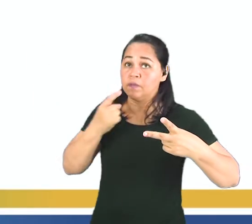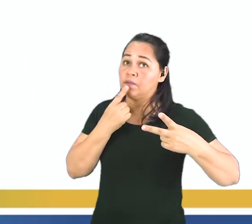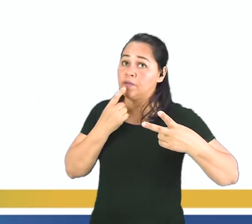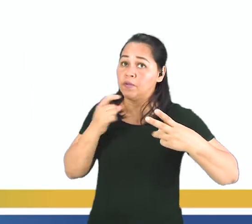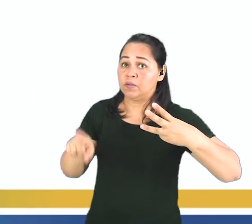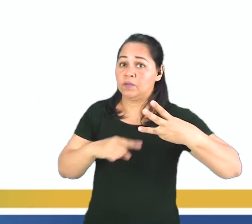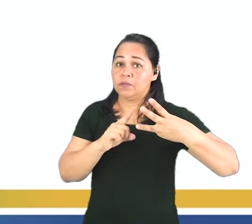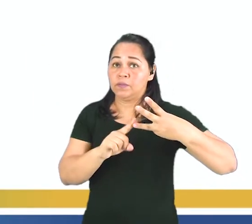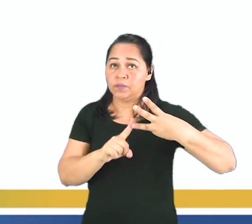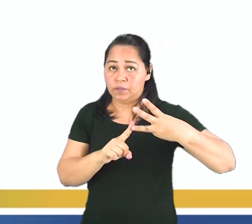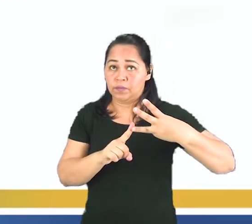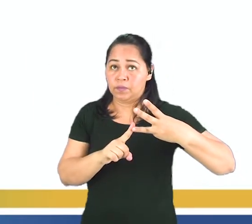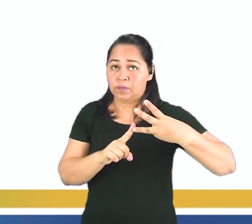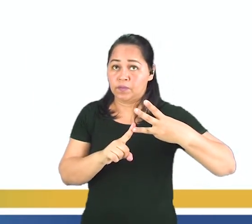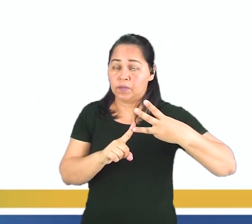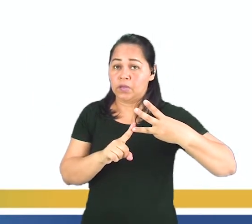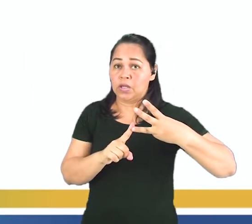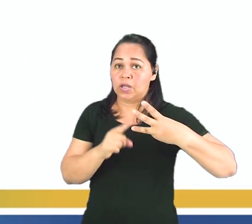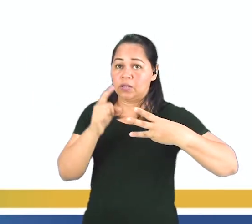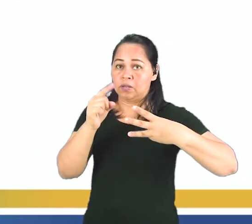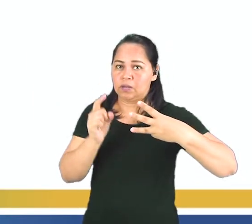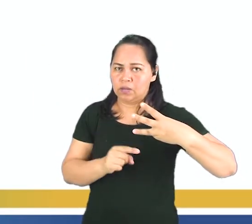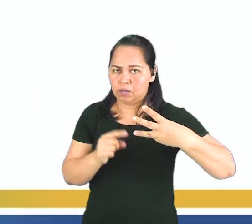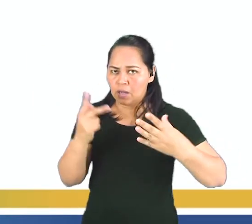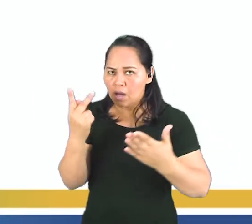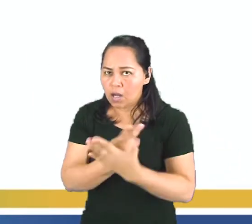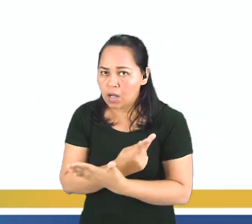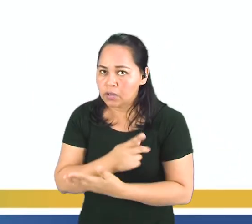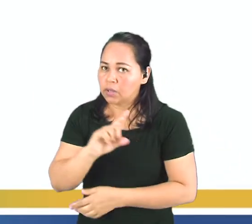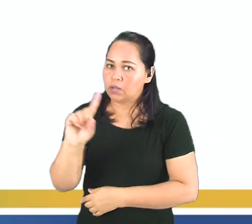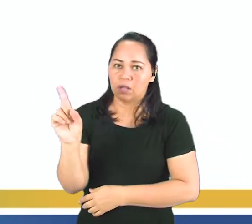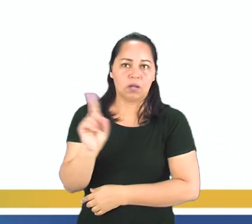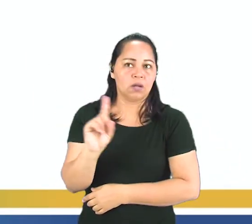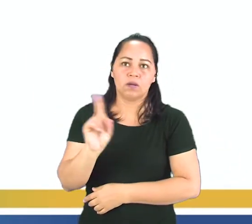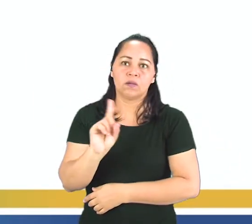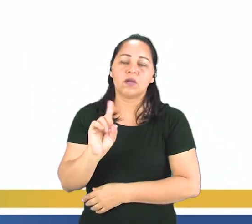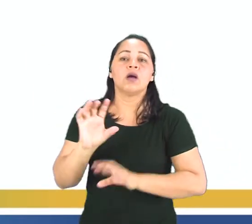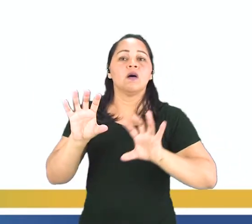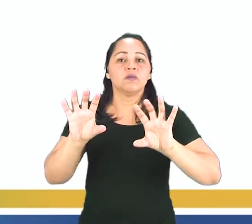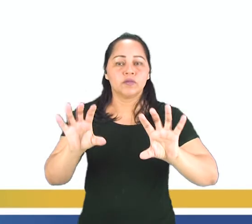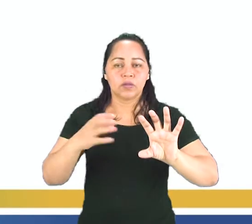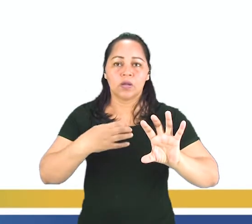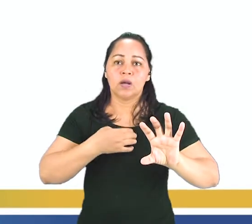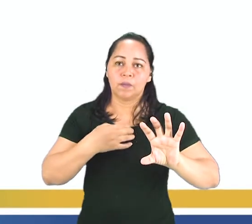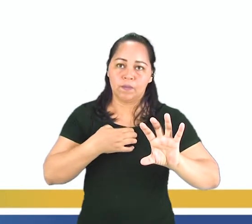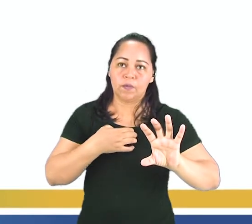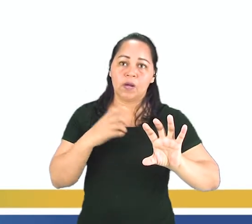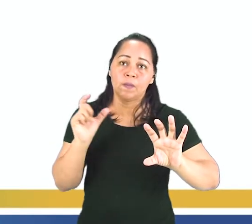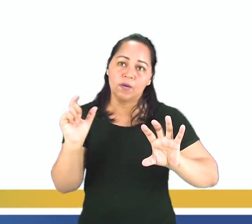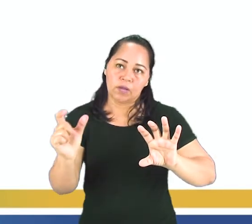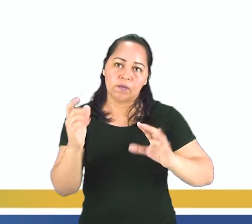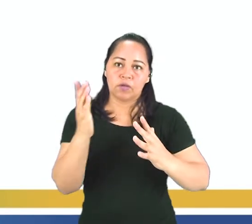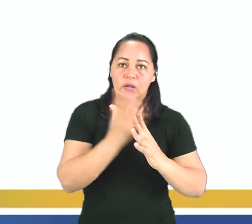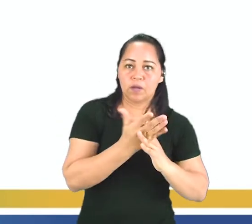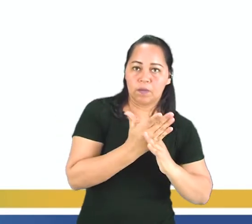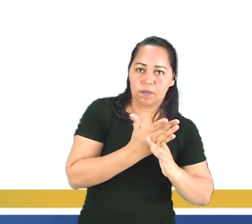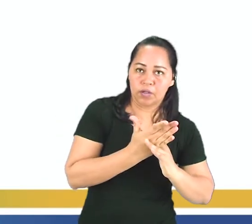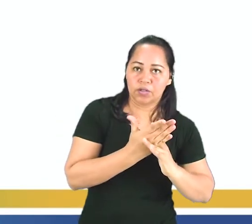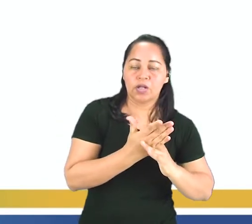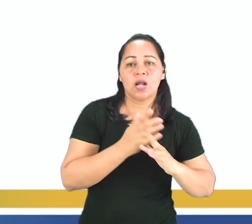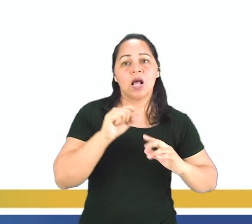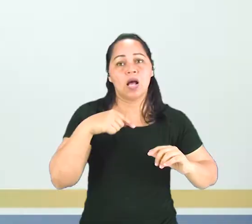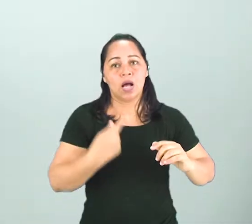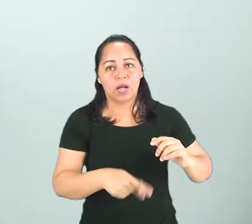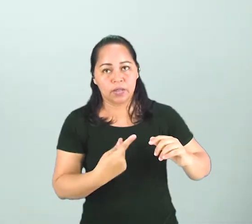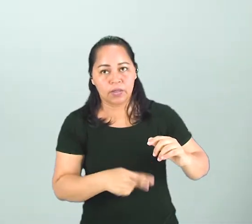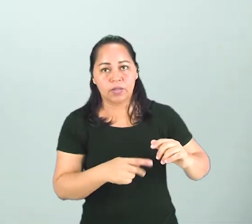heladera. ¿Quiere decir que está errado? No, pessoal, no quiere decir que está errado. Es como si fuese nuestra macaxera aquí en Acre. Aquí